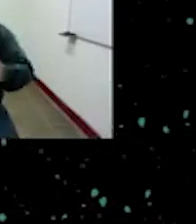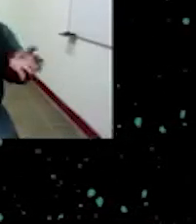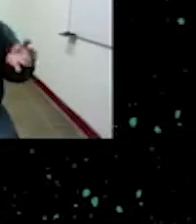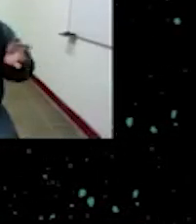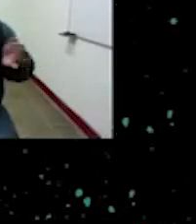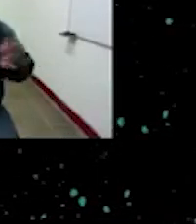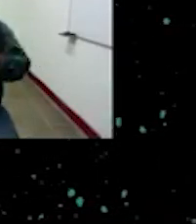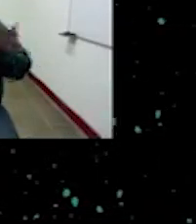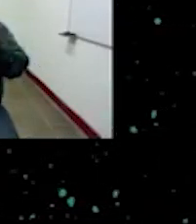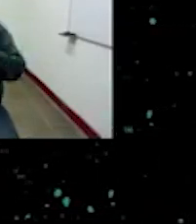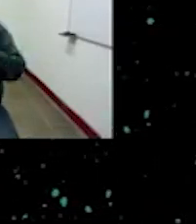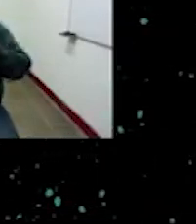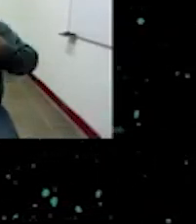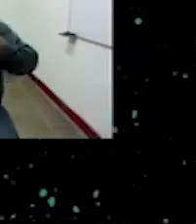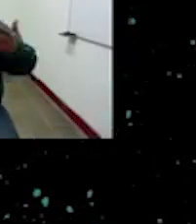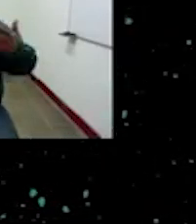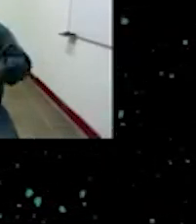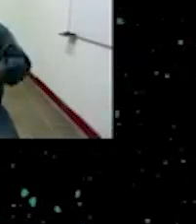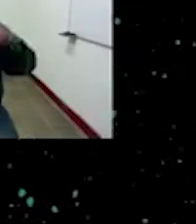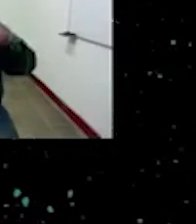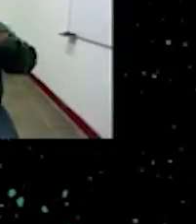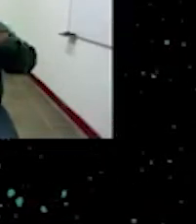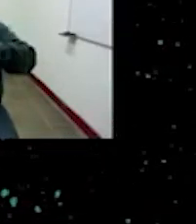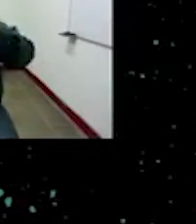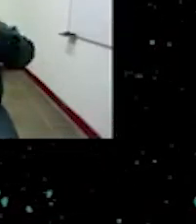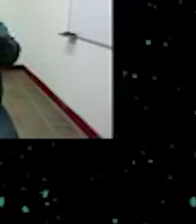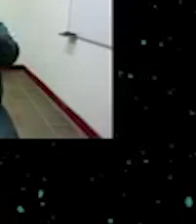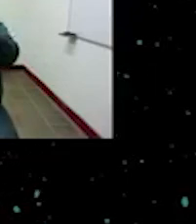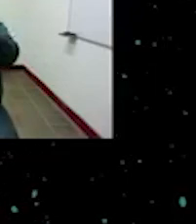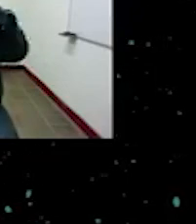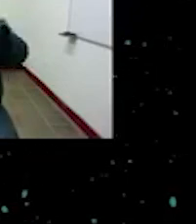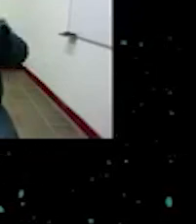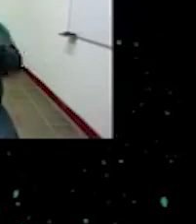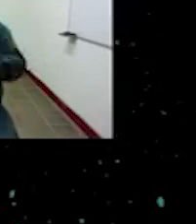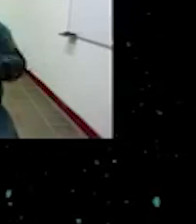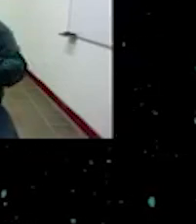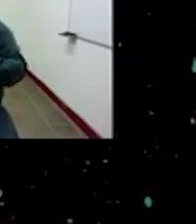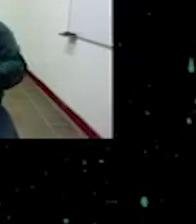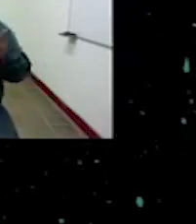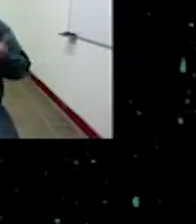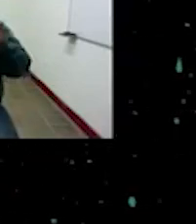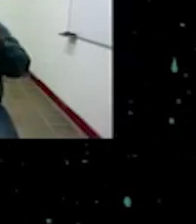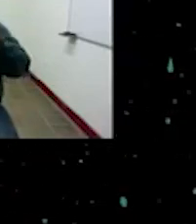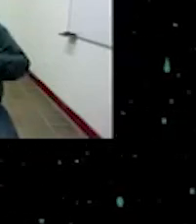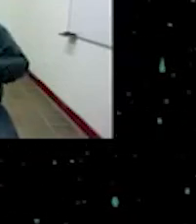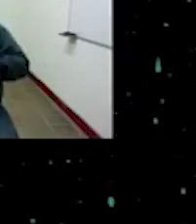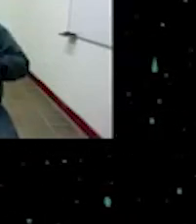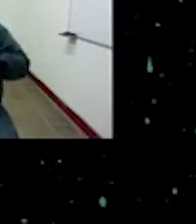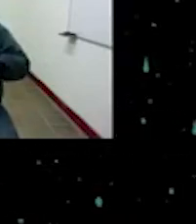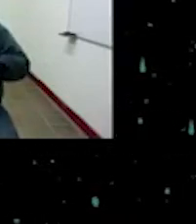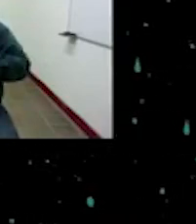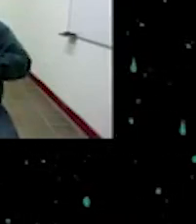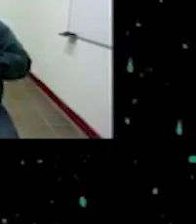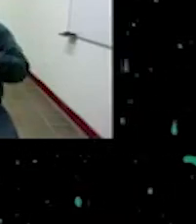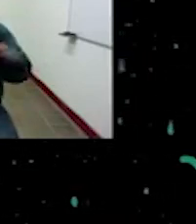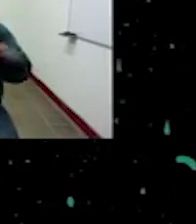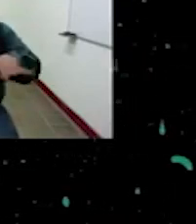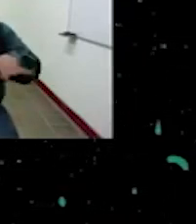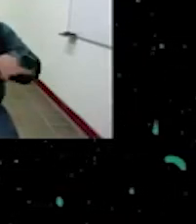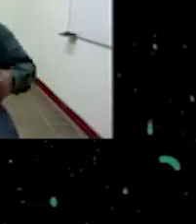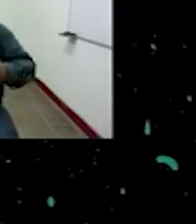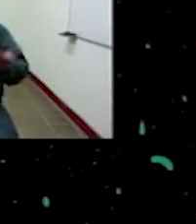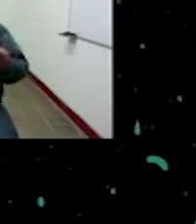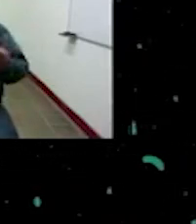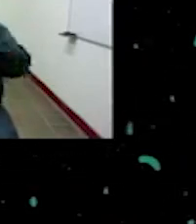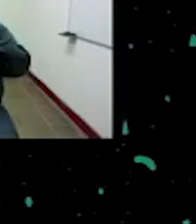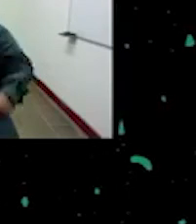Pueden estar, pero que por cuestiones de tiempo no se harán. Pero si hay otro espacio sería bienvenido. muchas